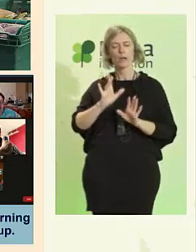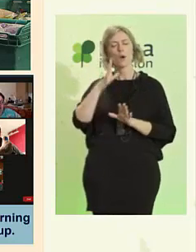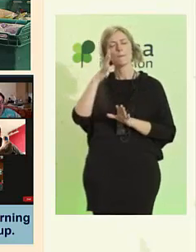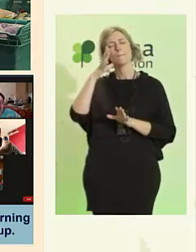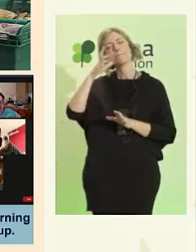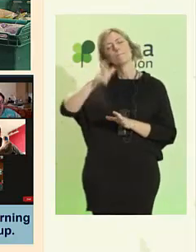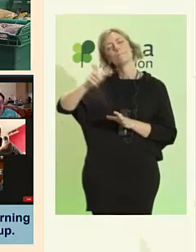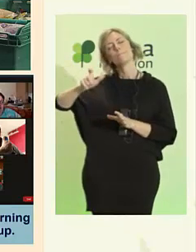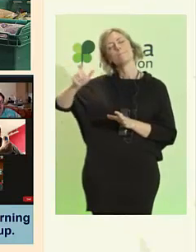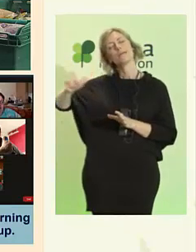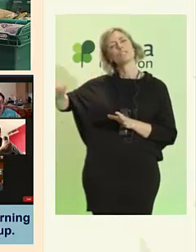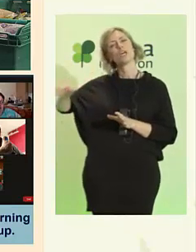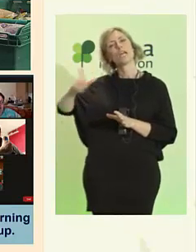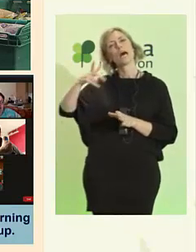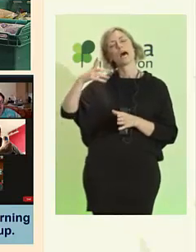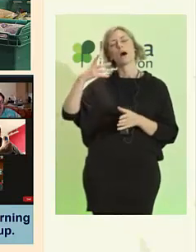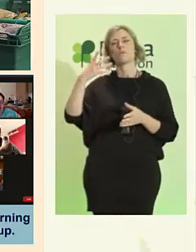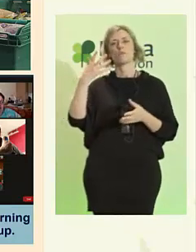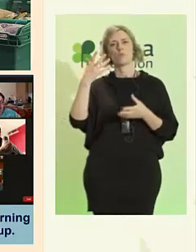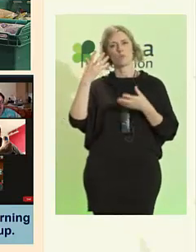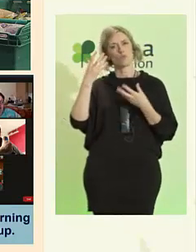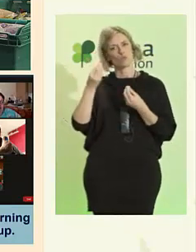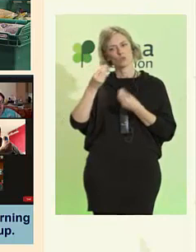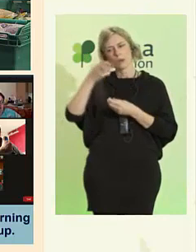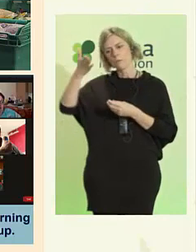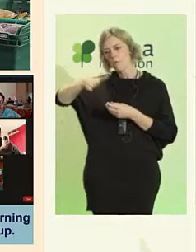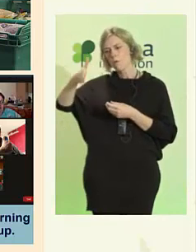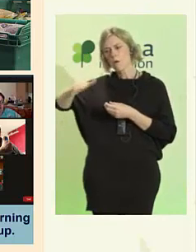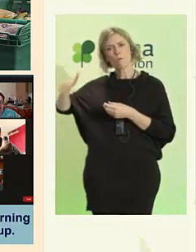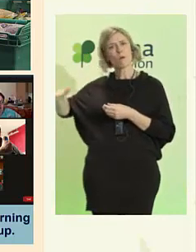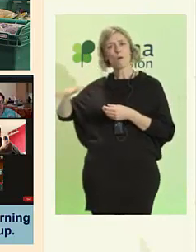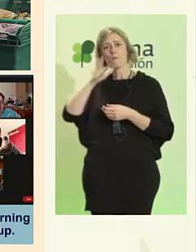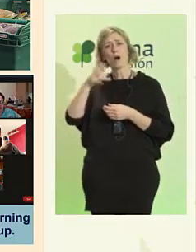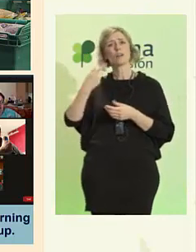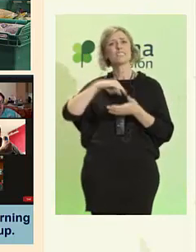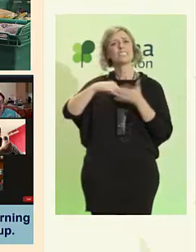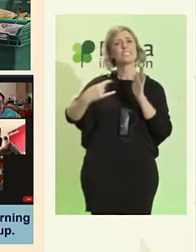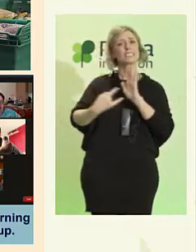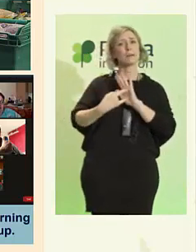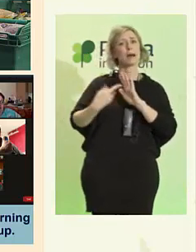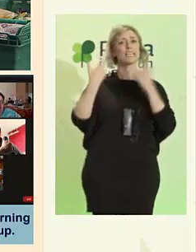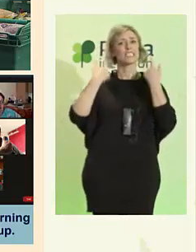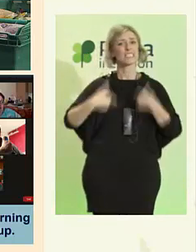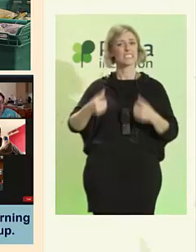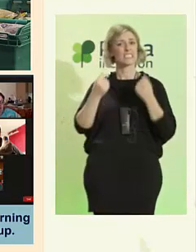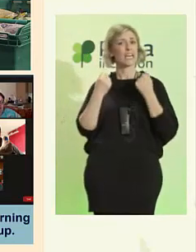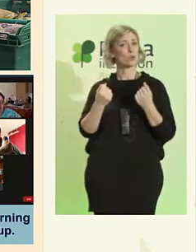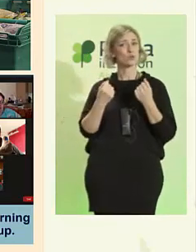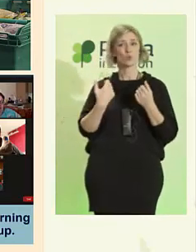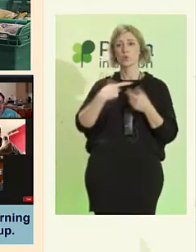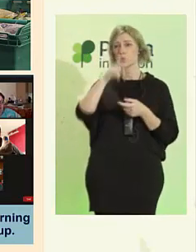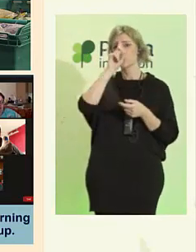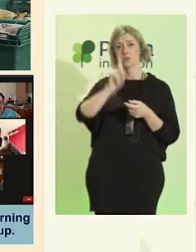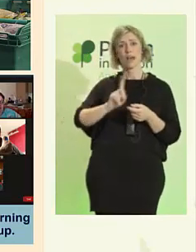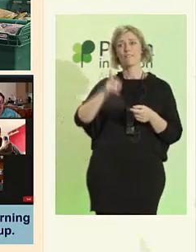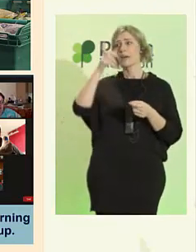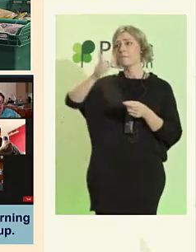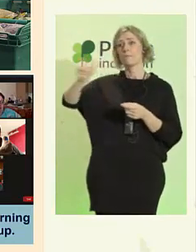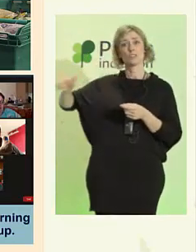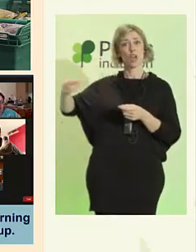porque no se conoce lo suficiente dentro de los sistemas sanitarios acerca de cómo tratar a estas personas.